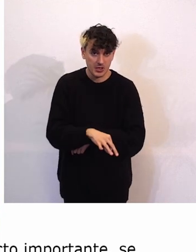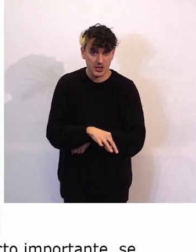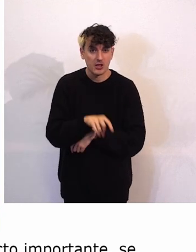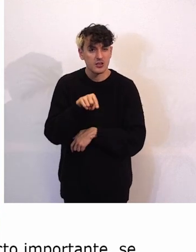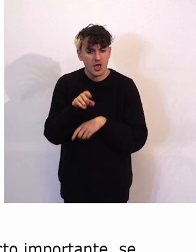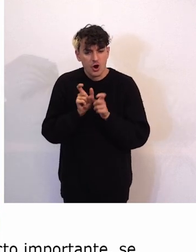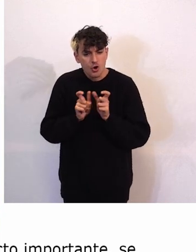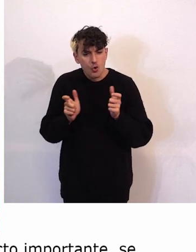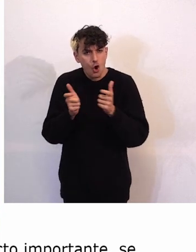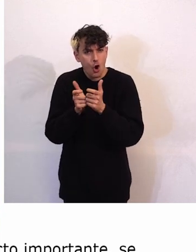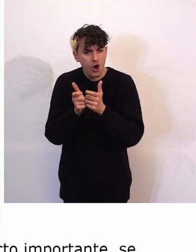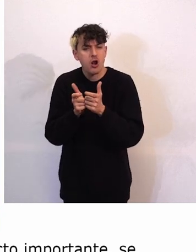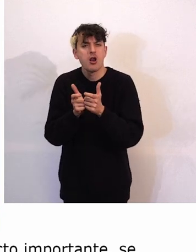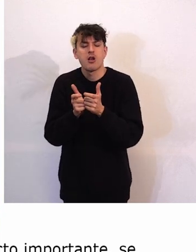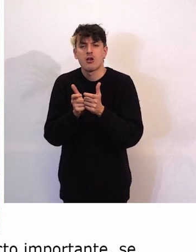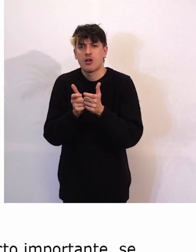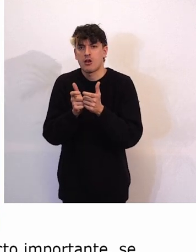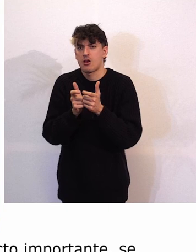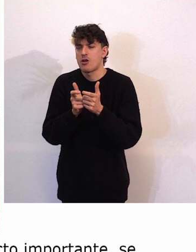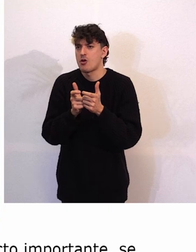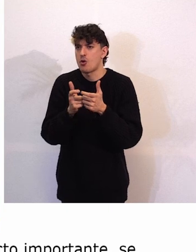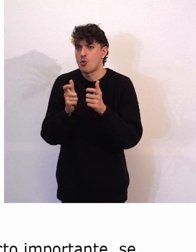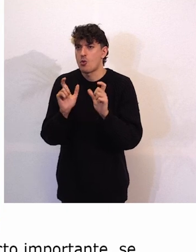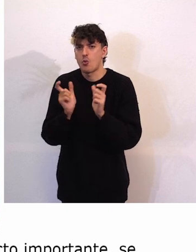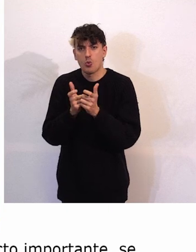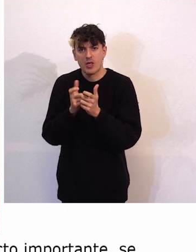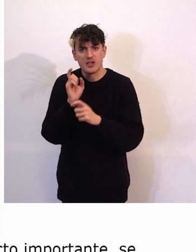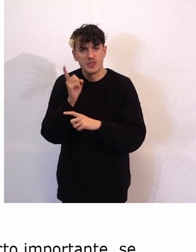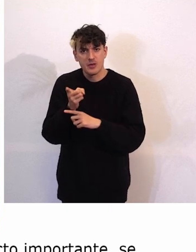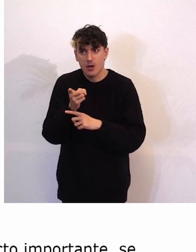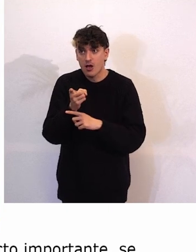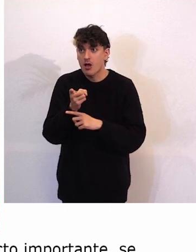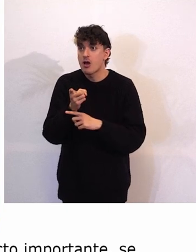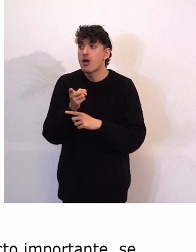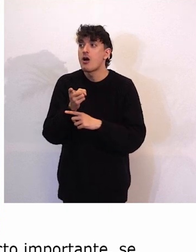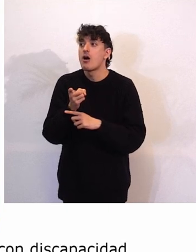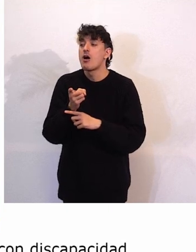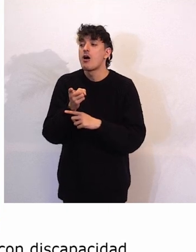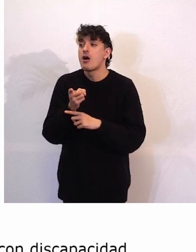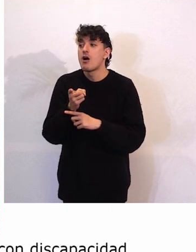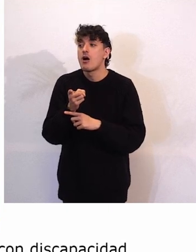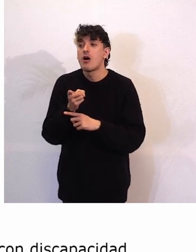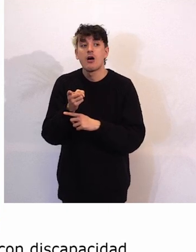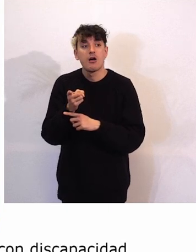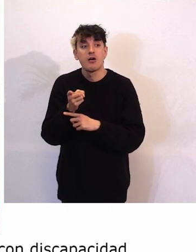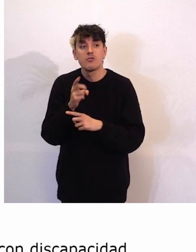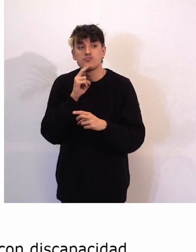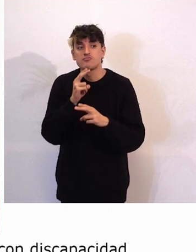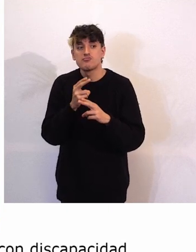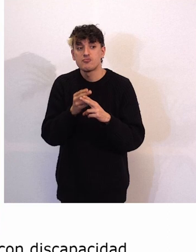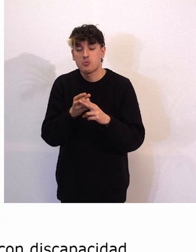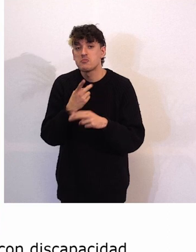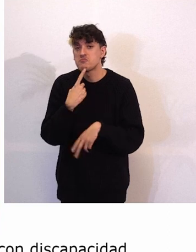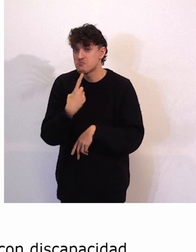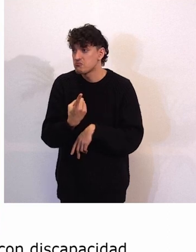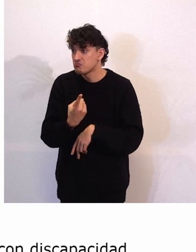Directiva pues sonó la primera vez tu nombre. ¿Y cómo viviste esos primeros momentos, Luis? Cuéntanos.